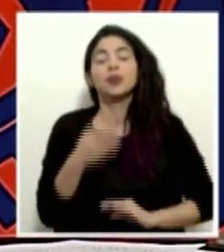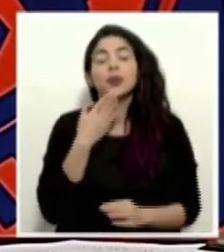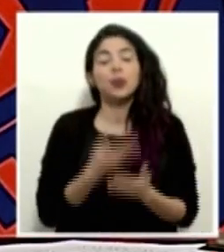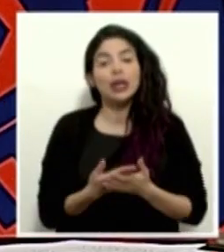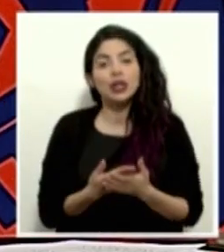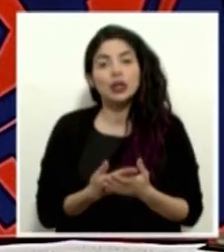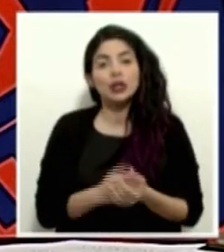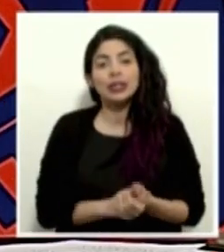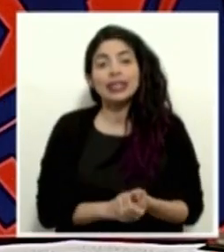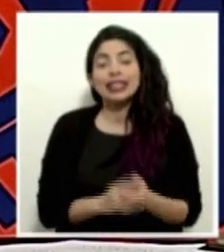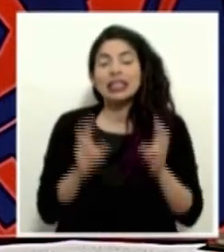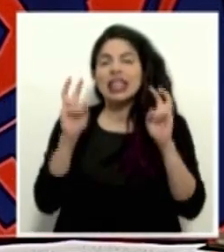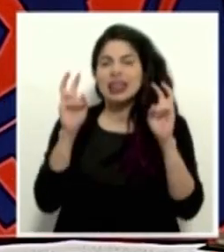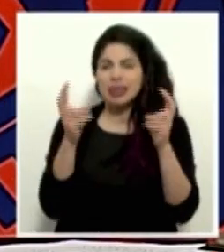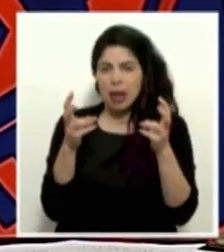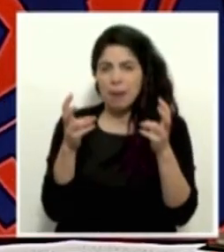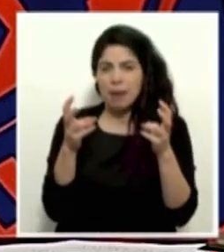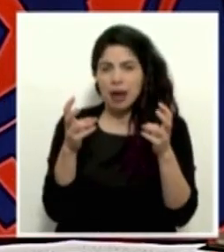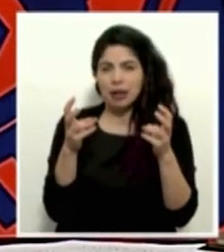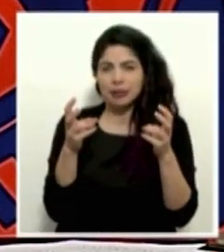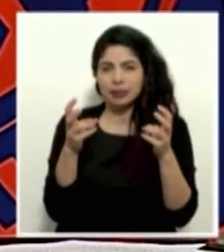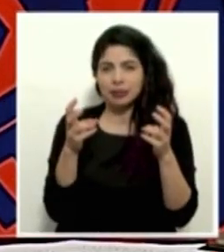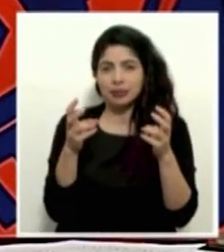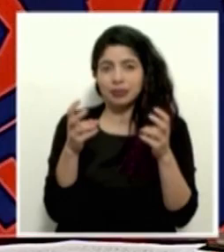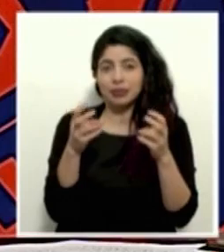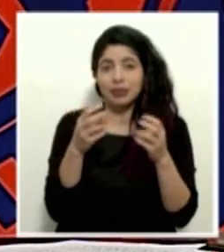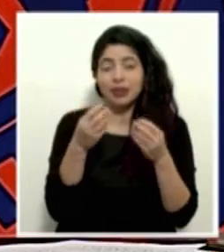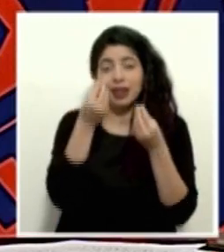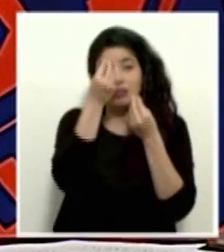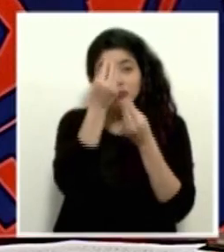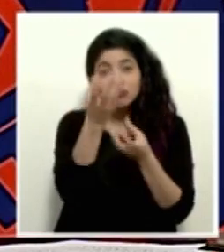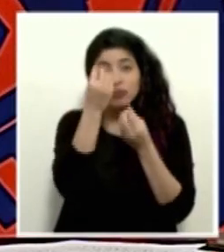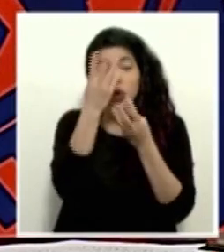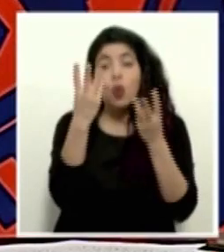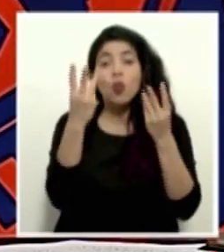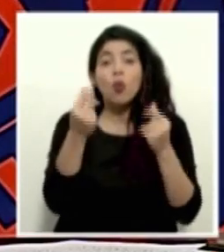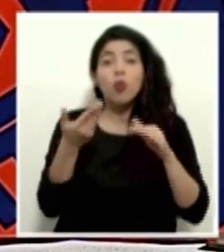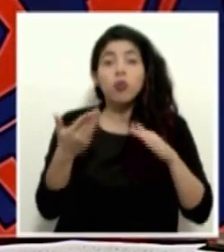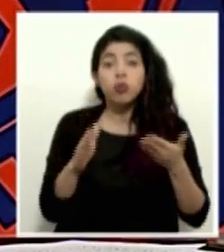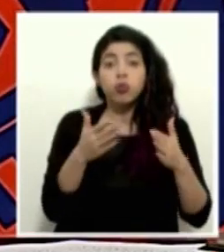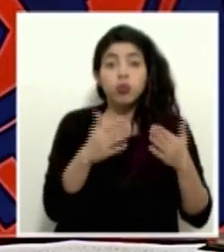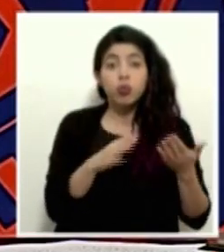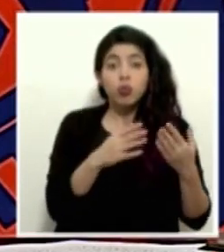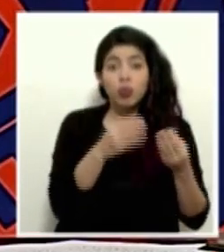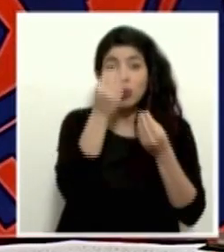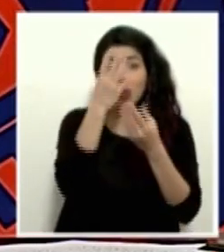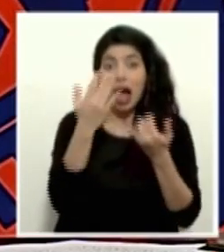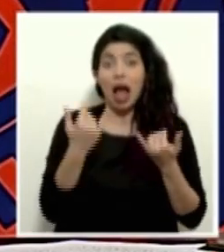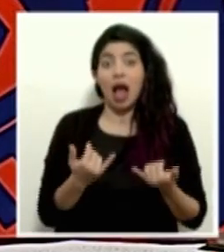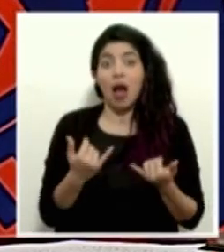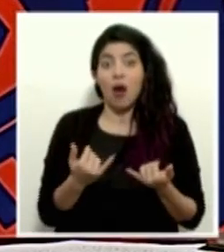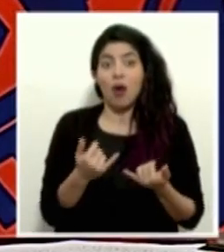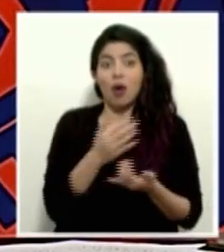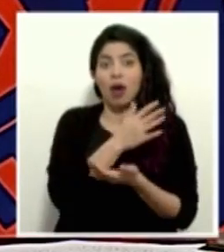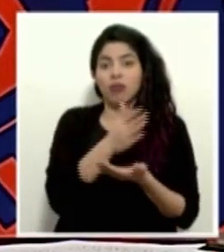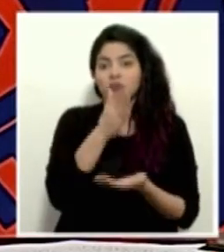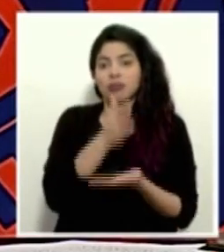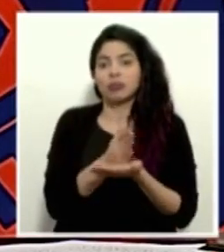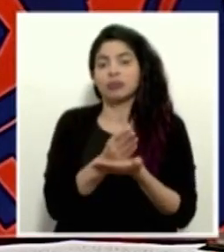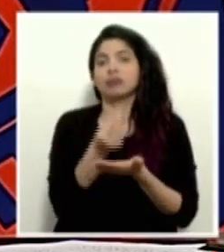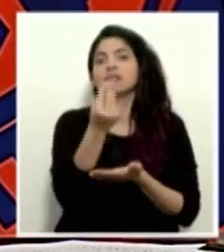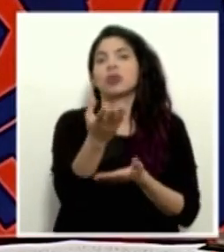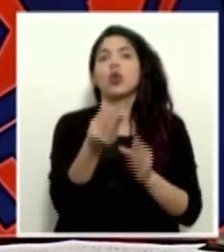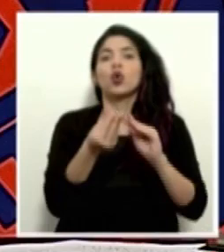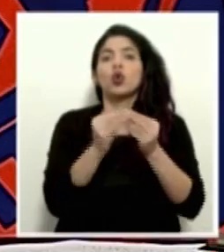Bueno, el tema del reporte de los fallecidos, verdad que ahora se dan, se da un número